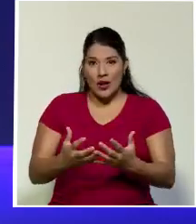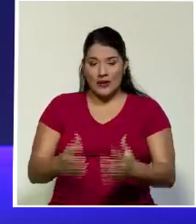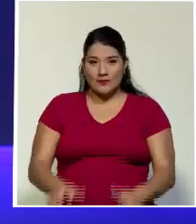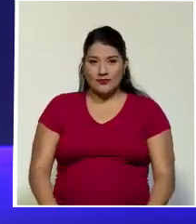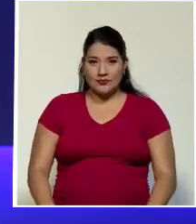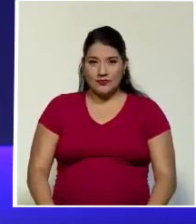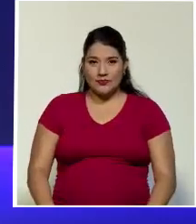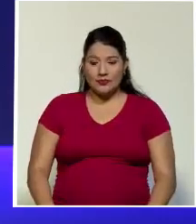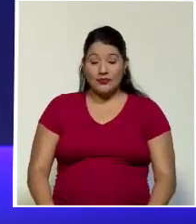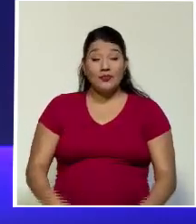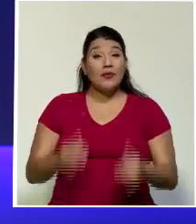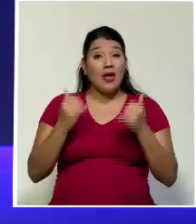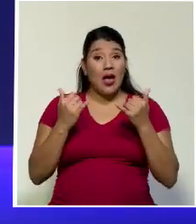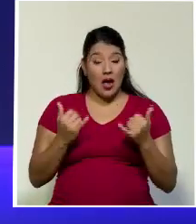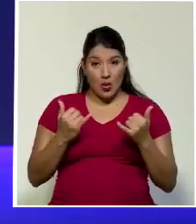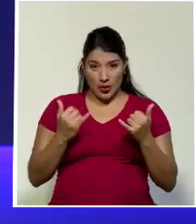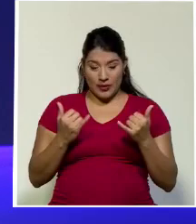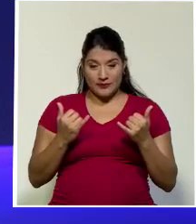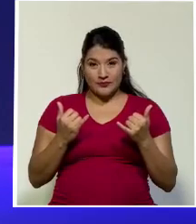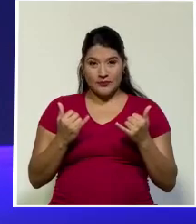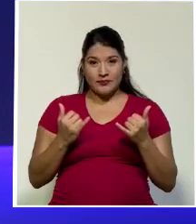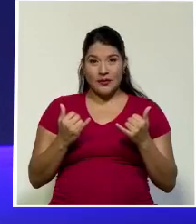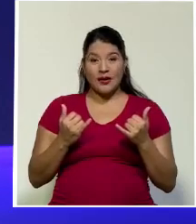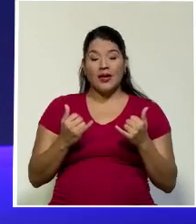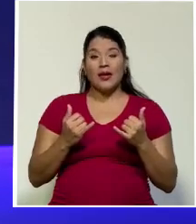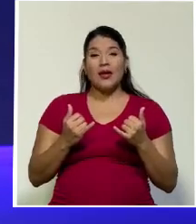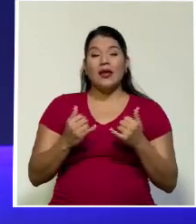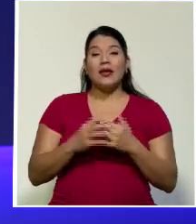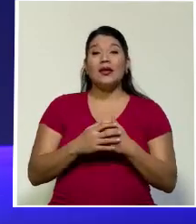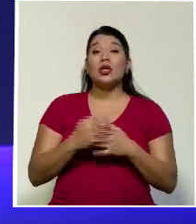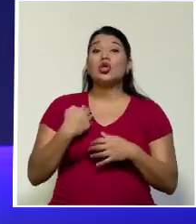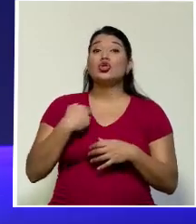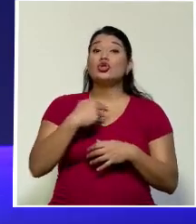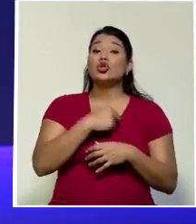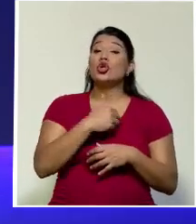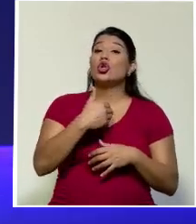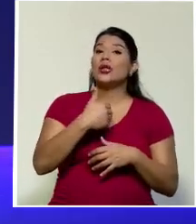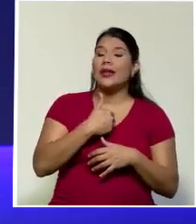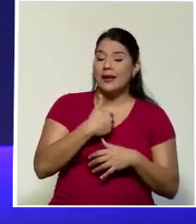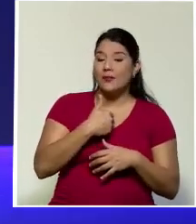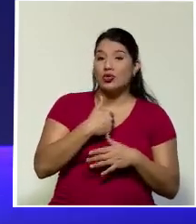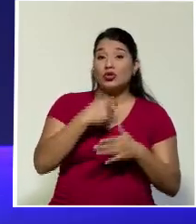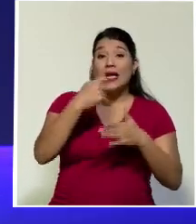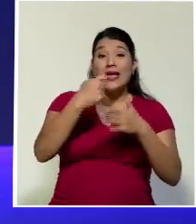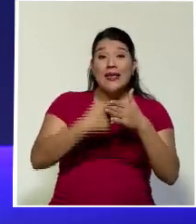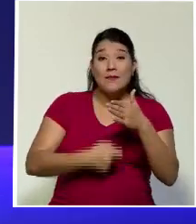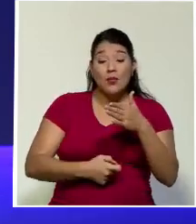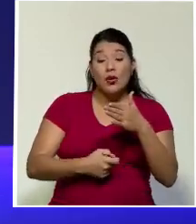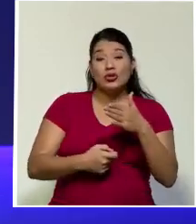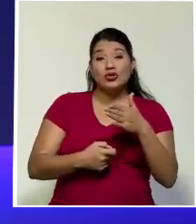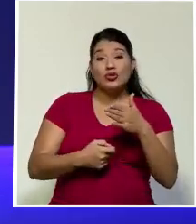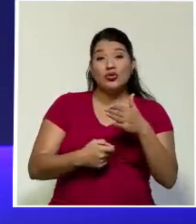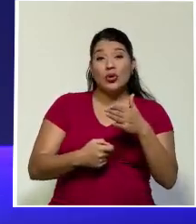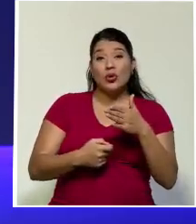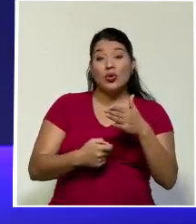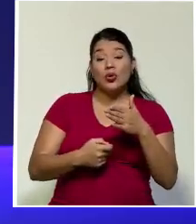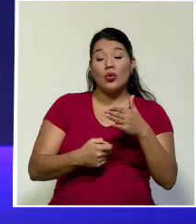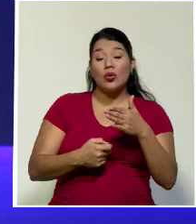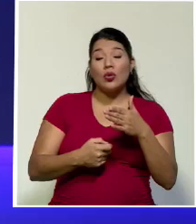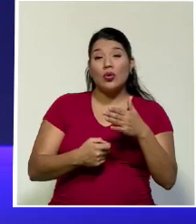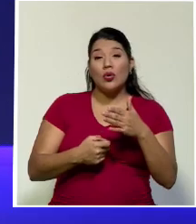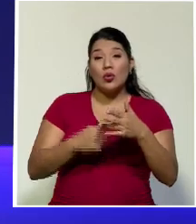Ahora, en medio de esos dos, del cedular y del global, tenemos el impuesto, perdón, el impuesto de renta,